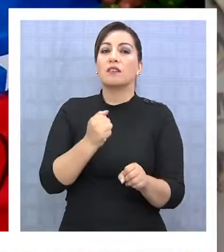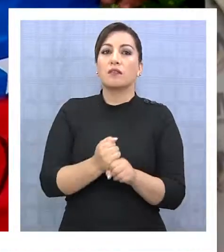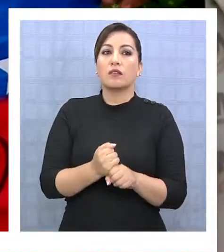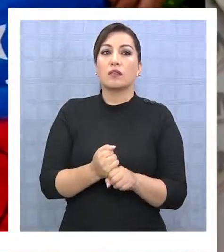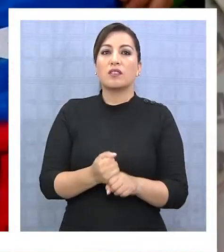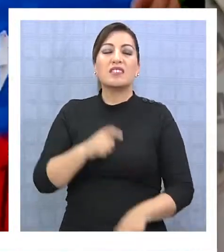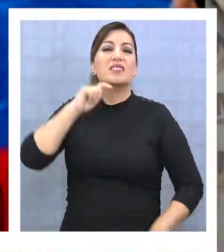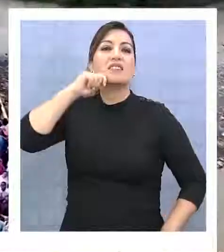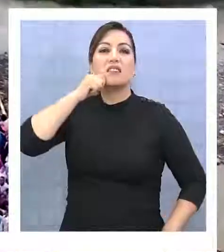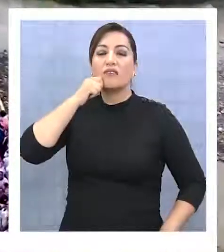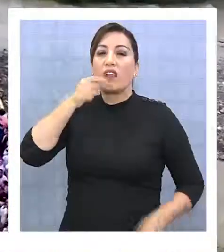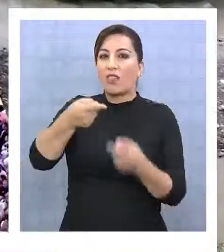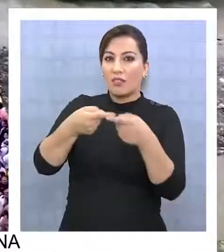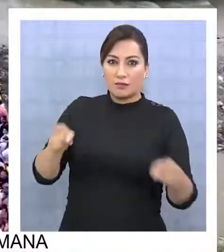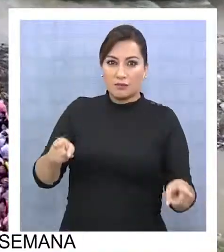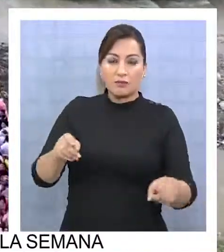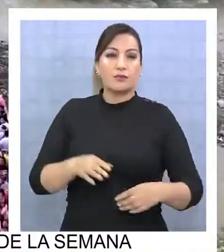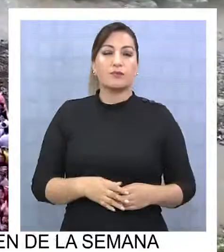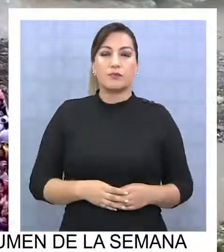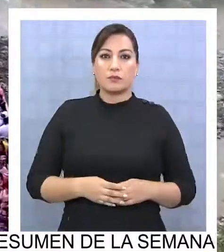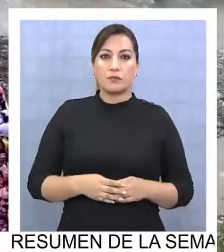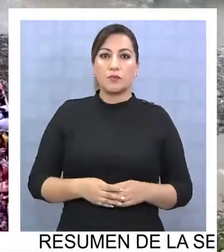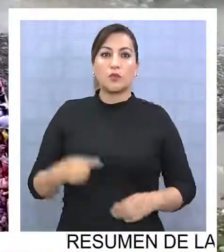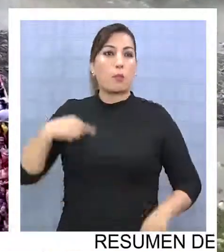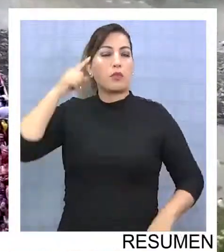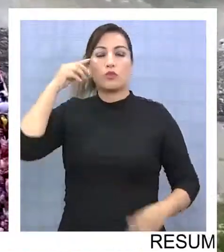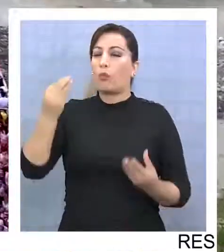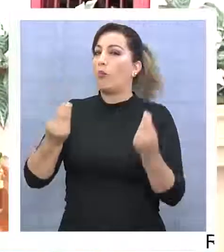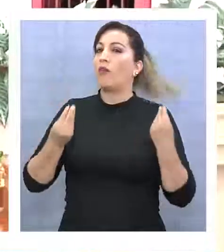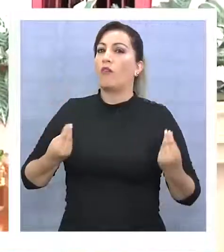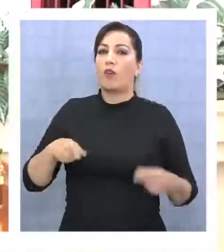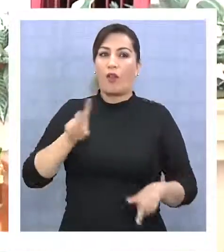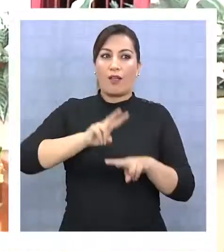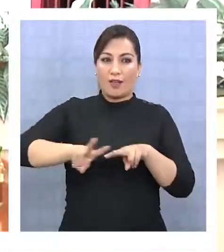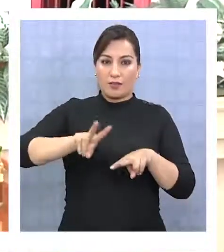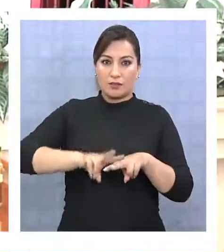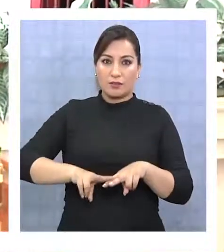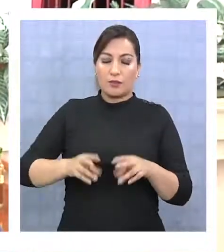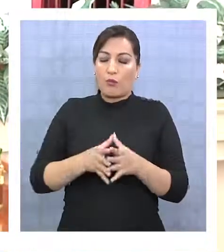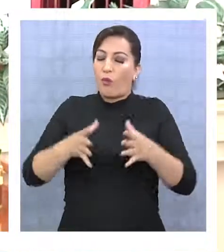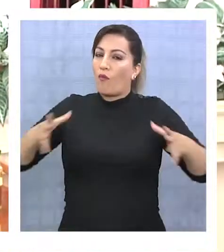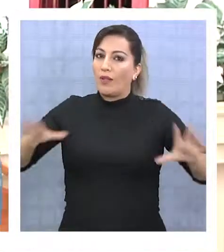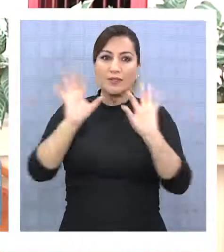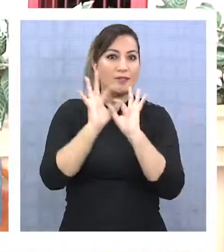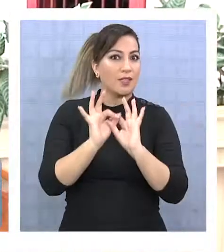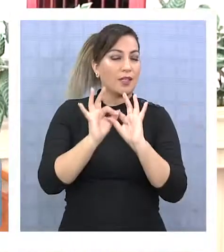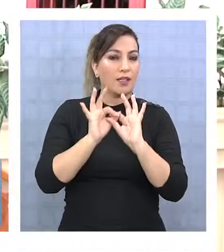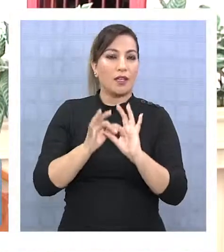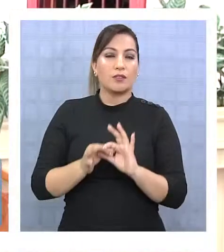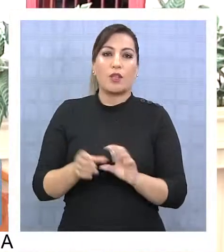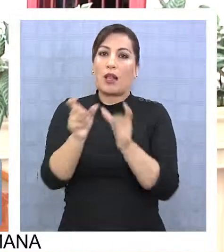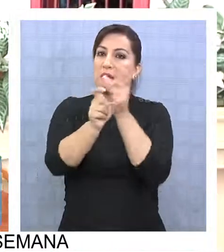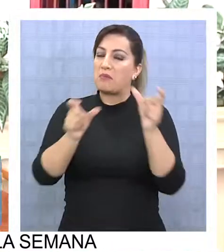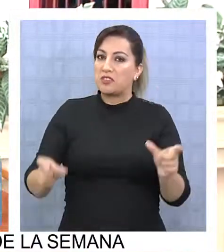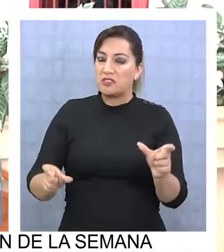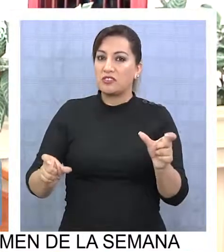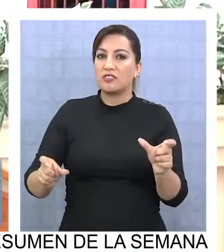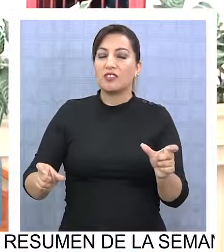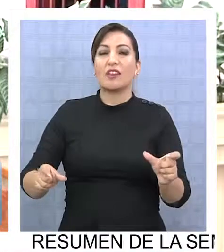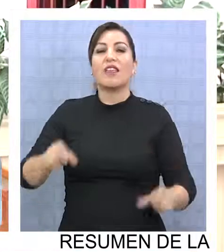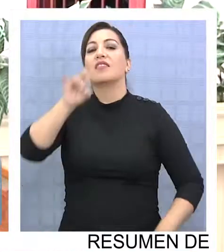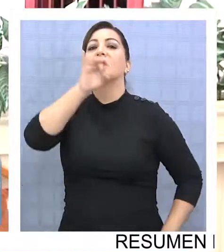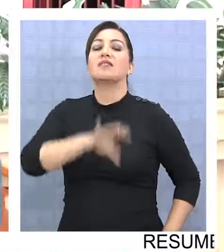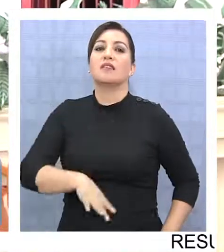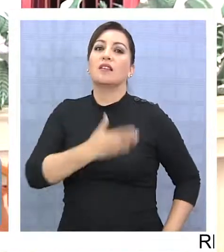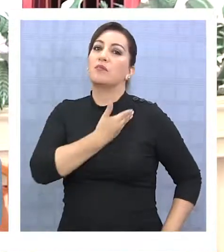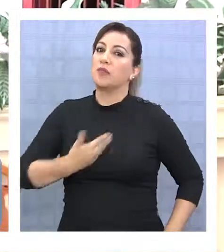gestión tiene un significado distinto. Me parece excelente lo que están haciendo. Enormemente agradecido con el pueblo chileno y